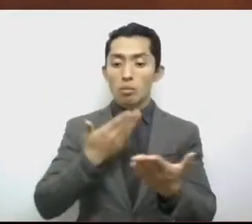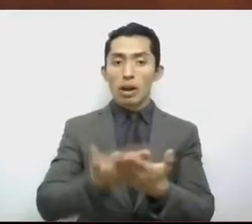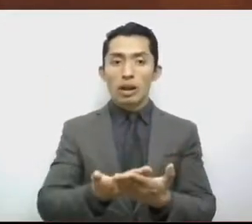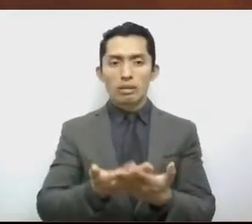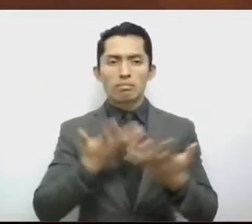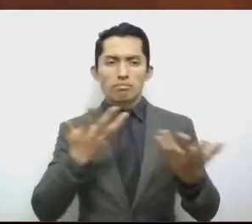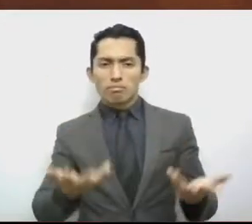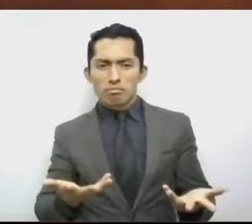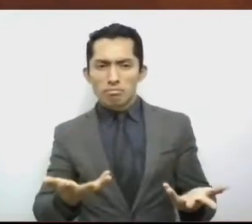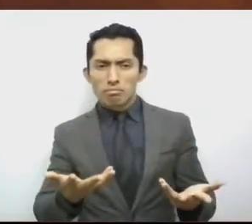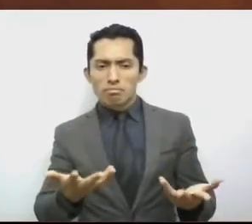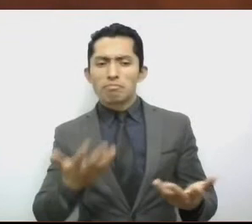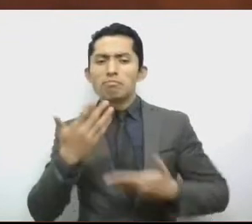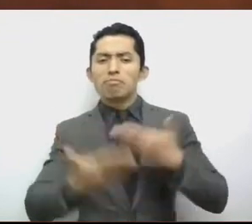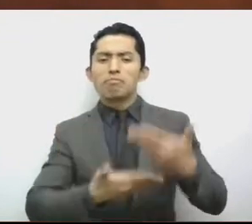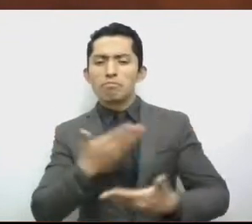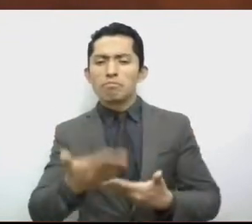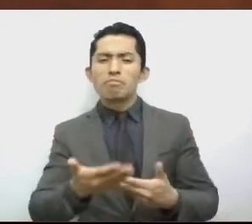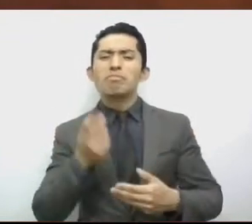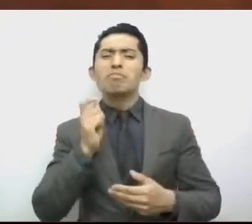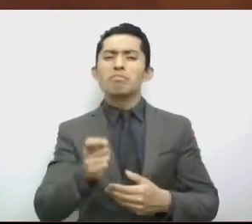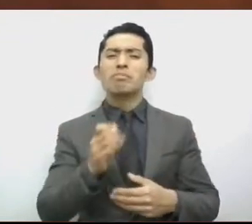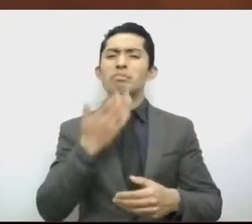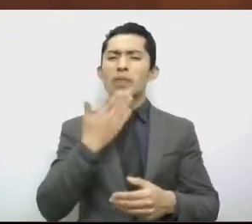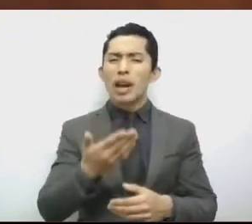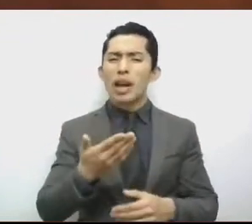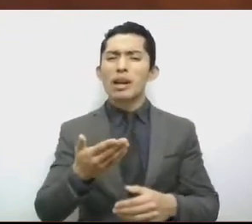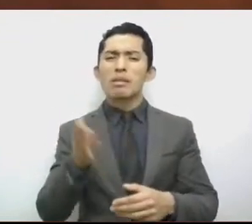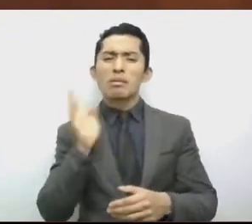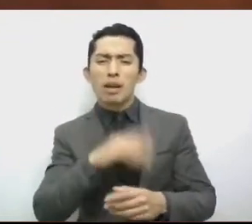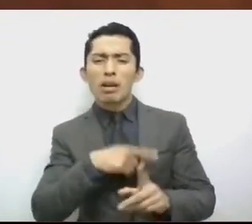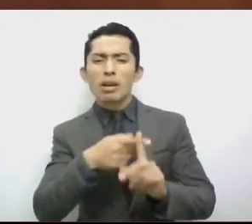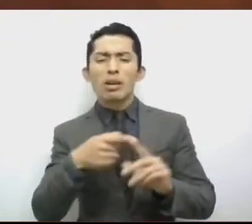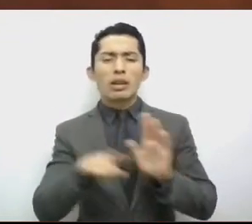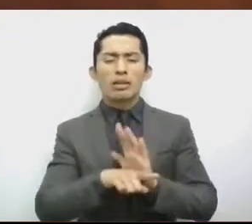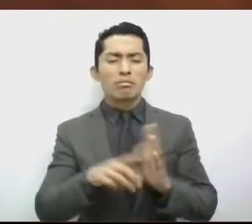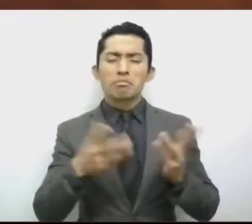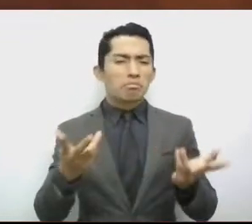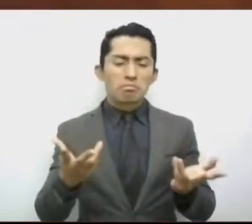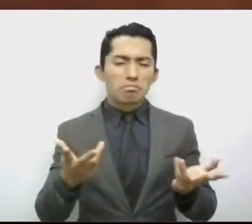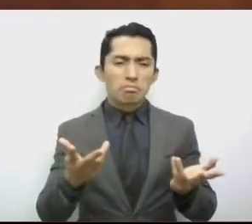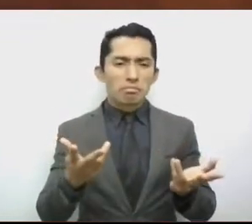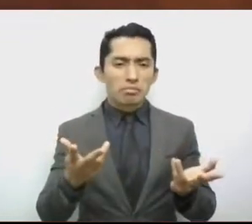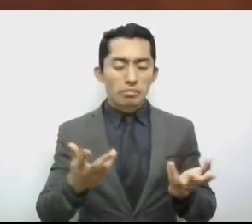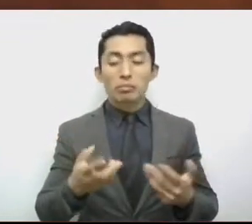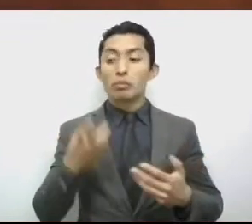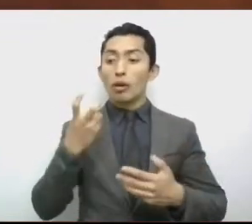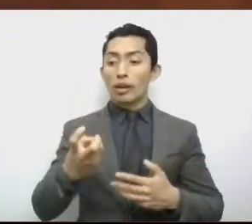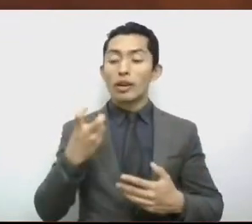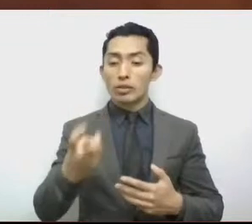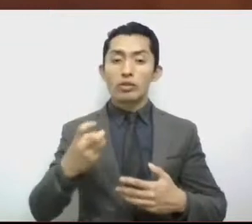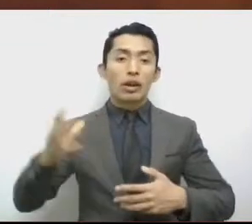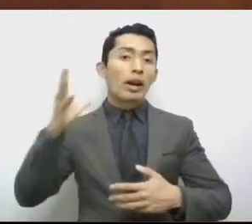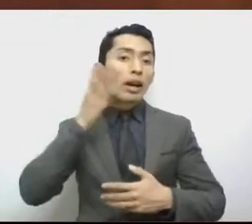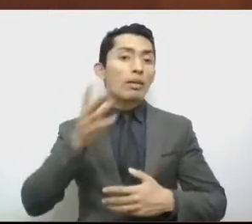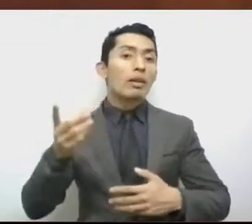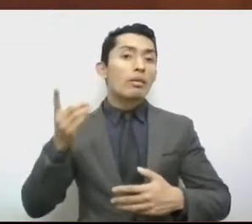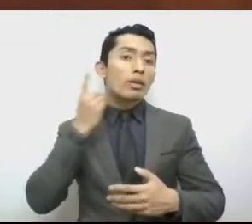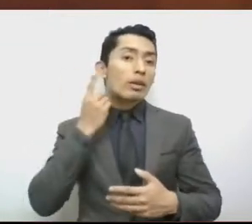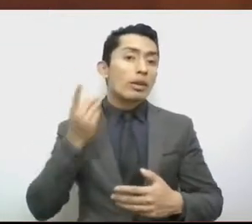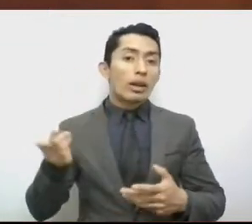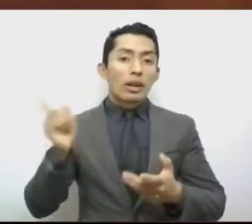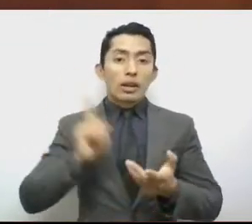alcances de la misma. Este Congreso no puede actuar sólo por agendas